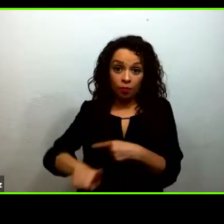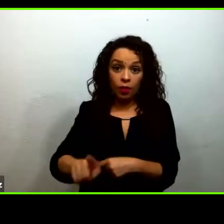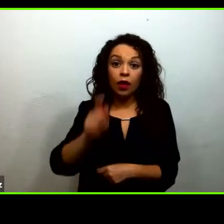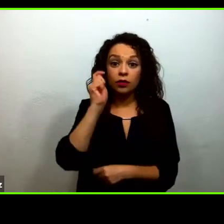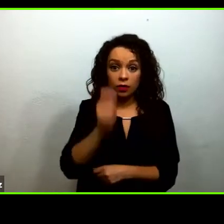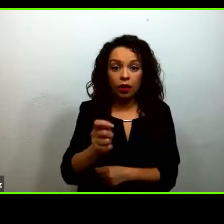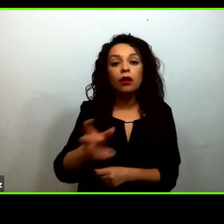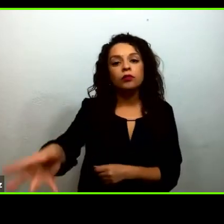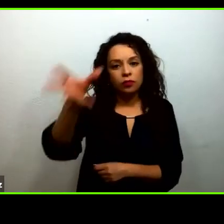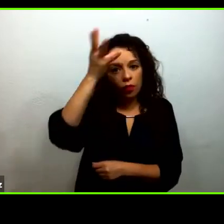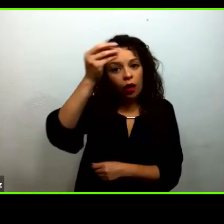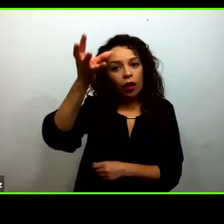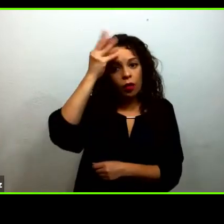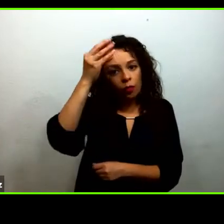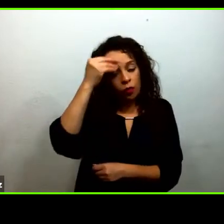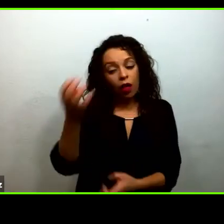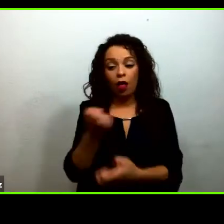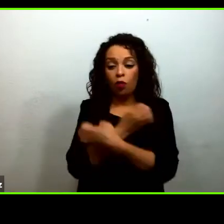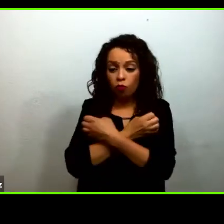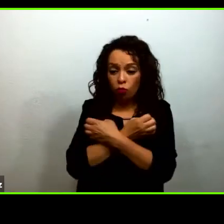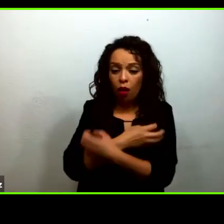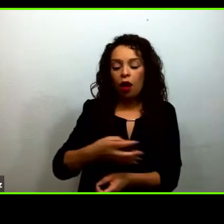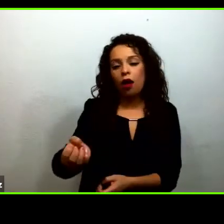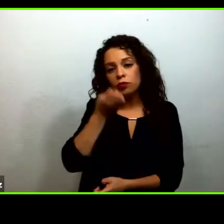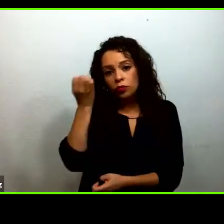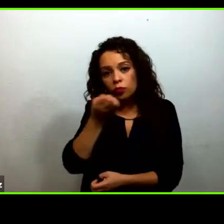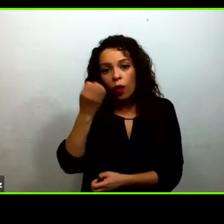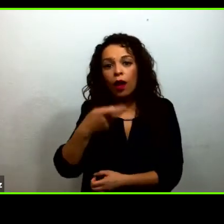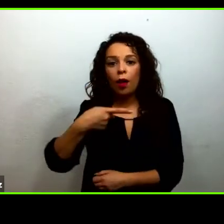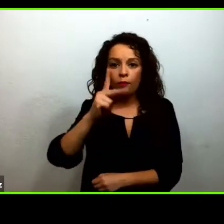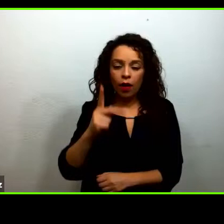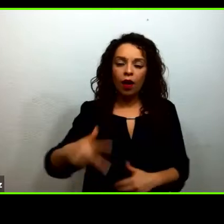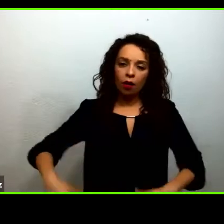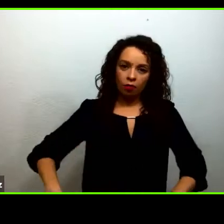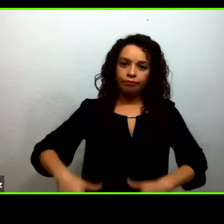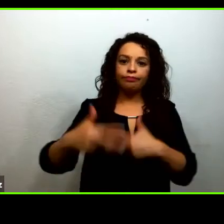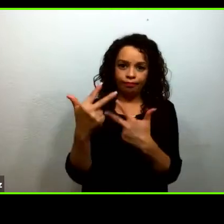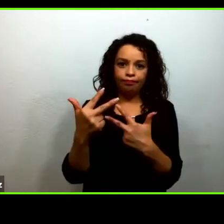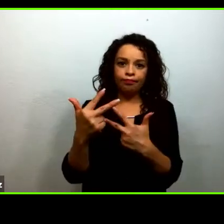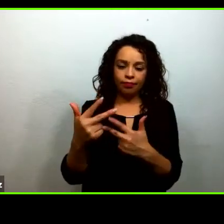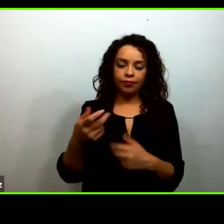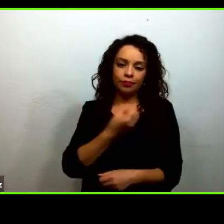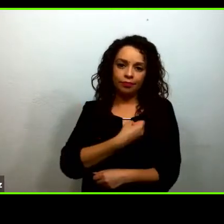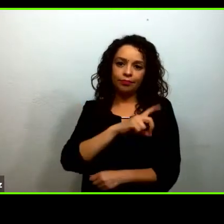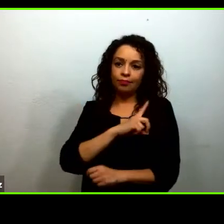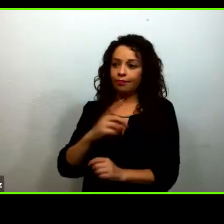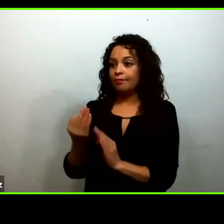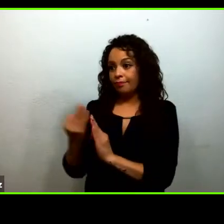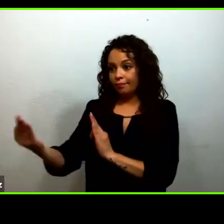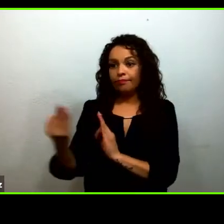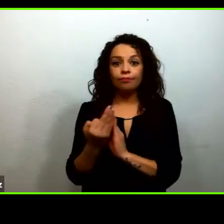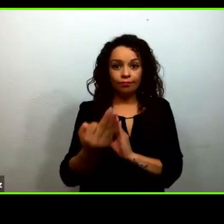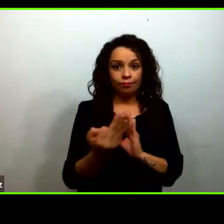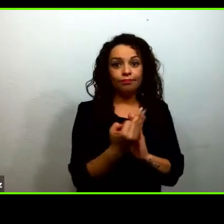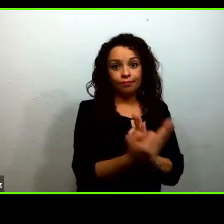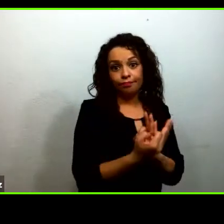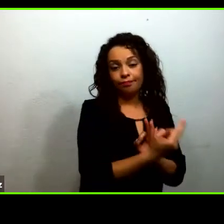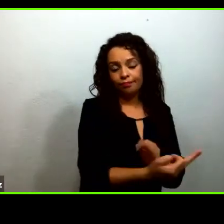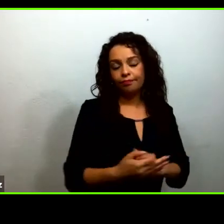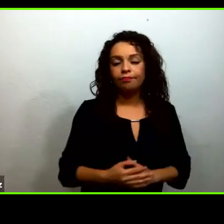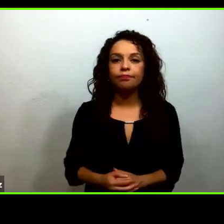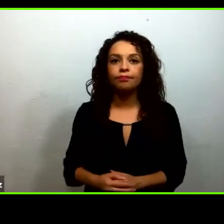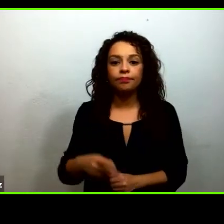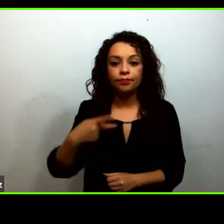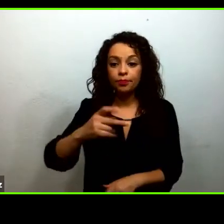distancia y en este momento que es tan importante las alianzas y el poder sumar esfuerzos